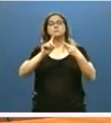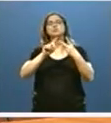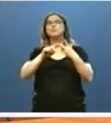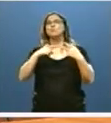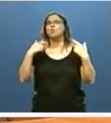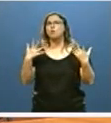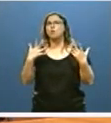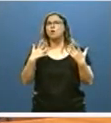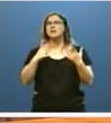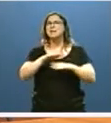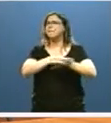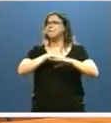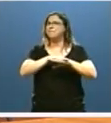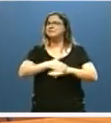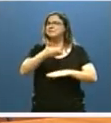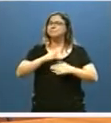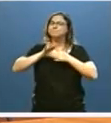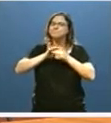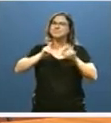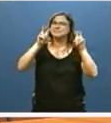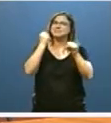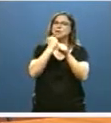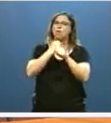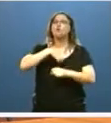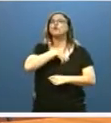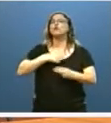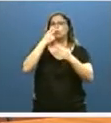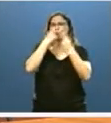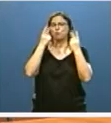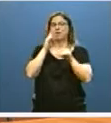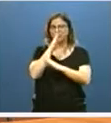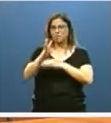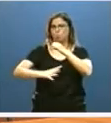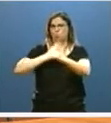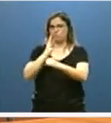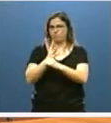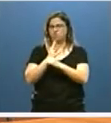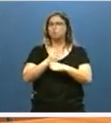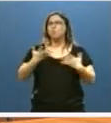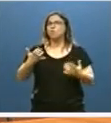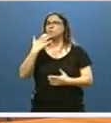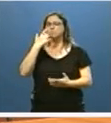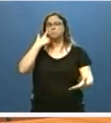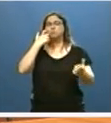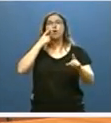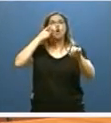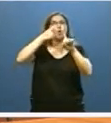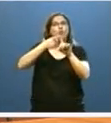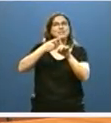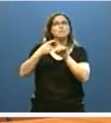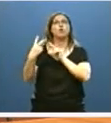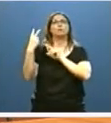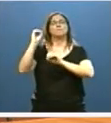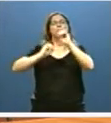los grandes ejes en materia de función pública para toda la actual legislatura. Entre ellos, destaca el objetivo de reducir las tasas de